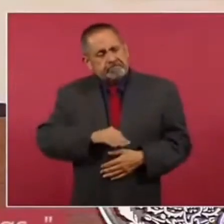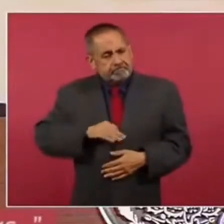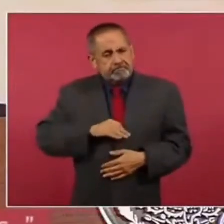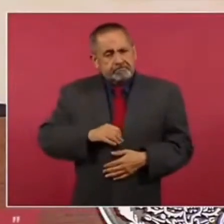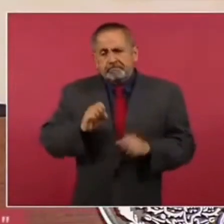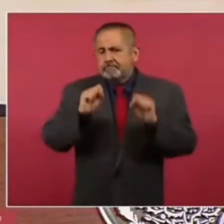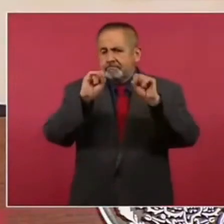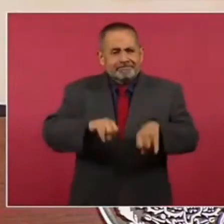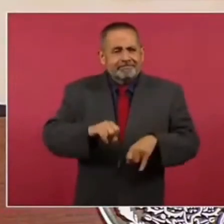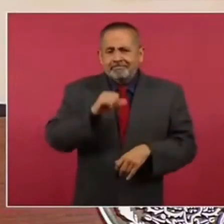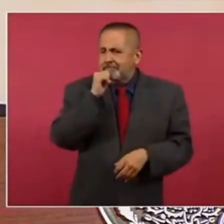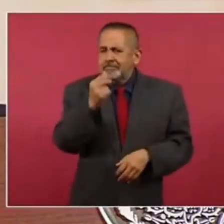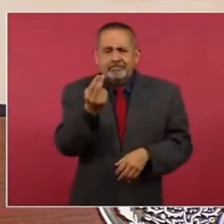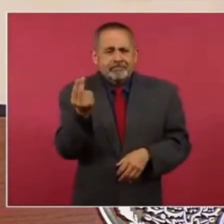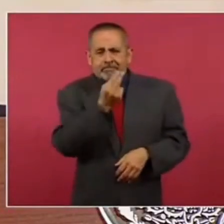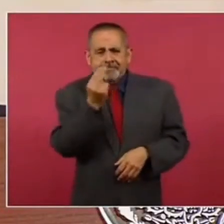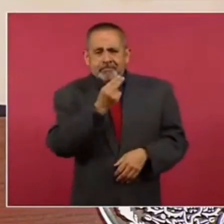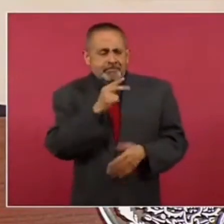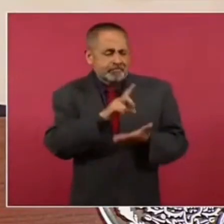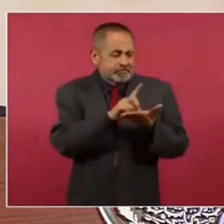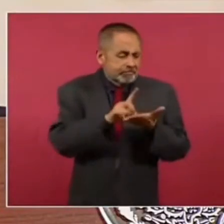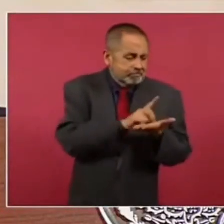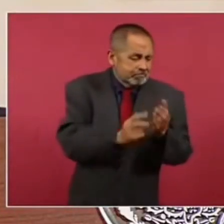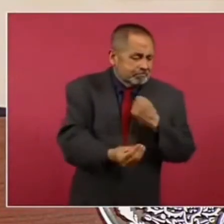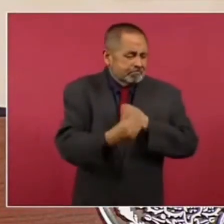recurrir a las drogas.